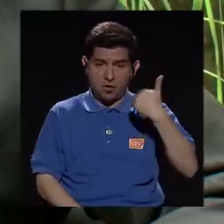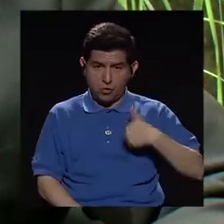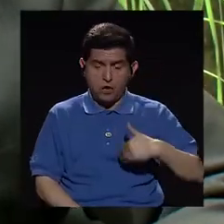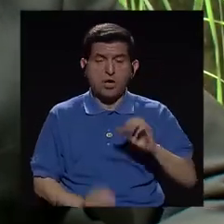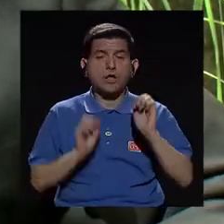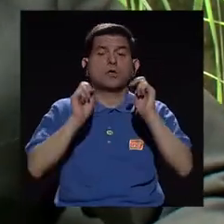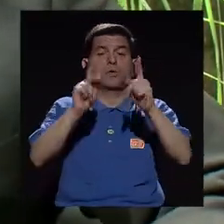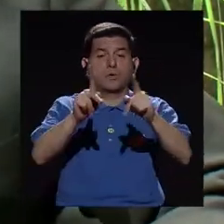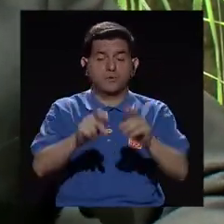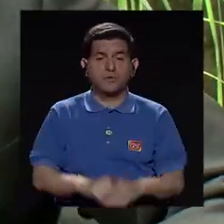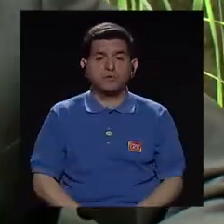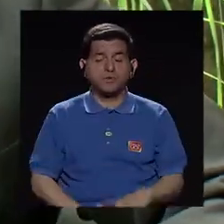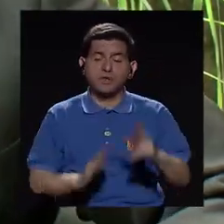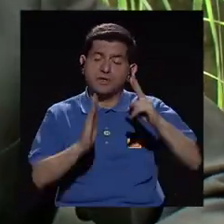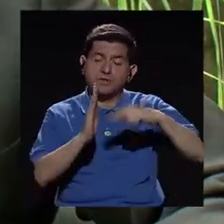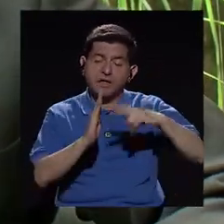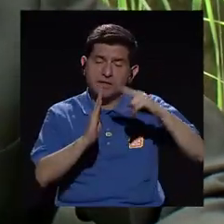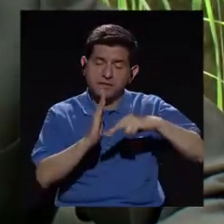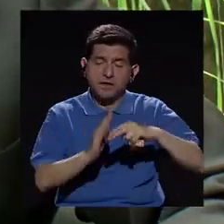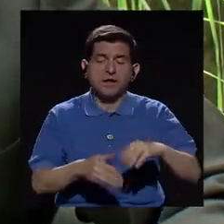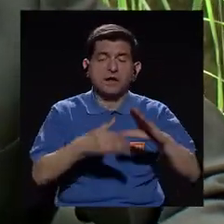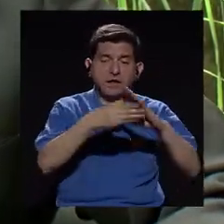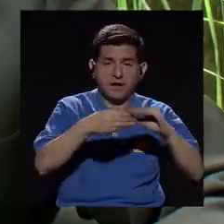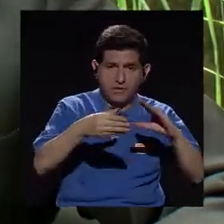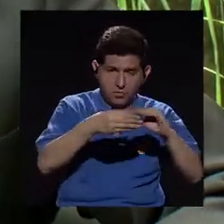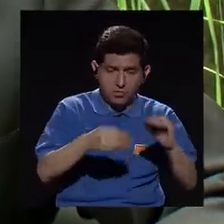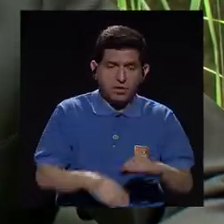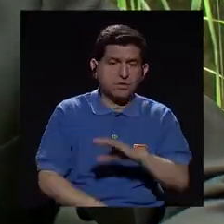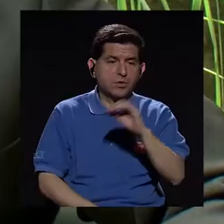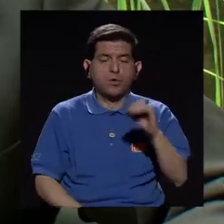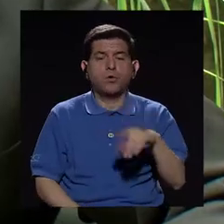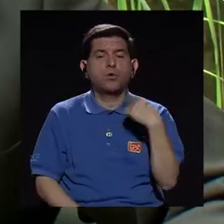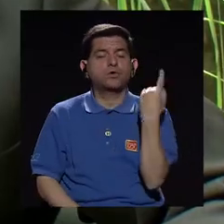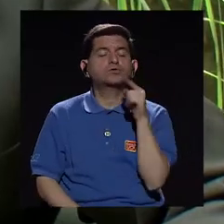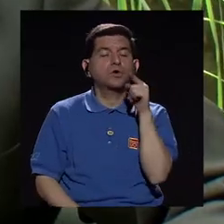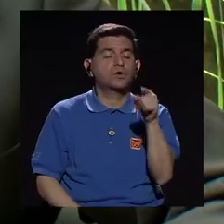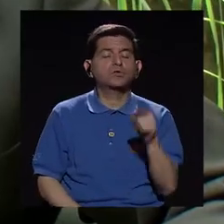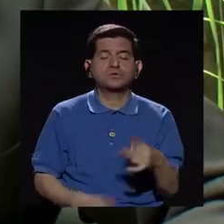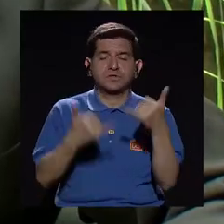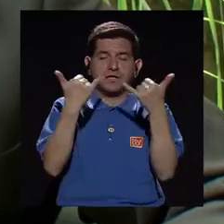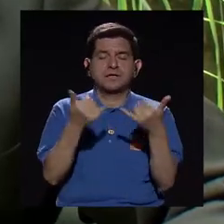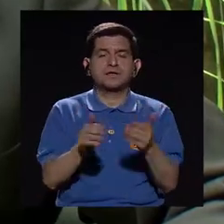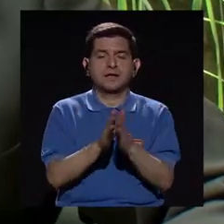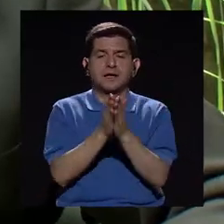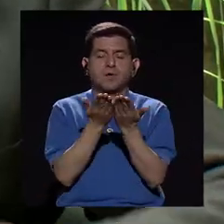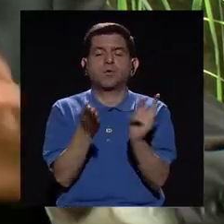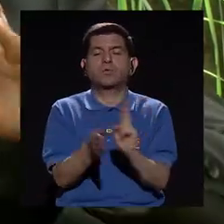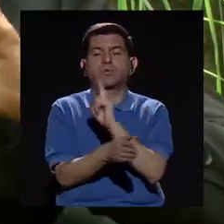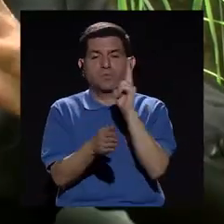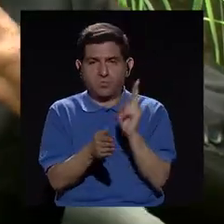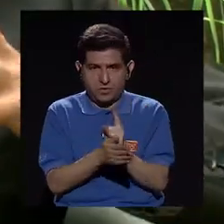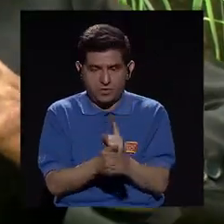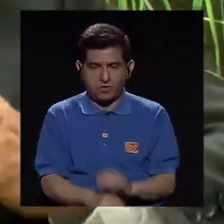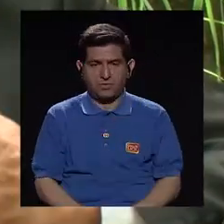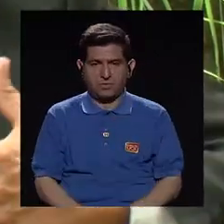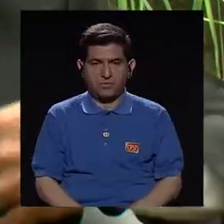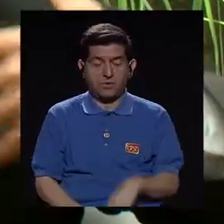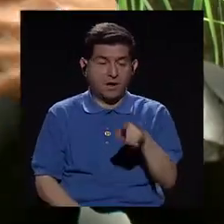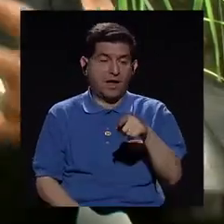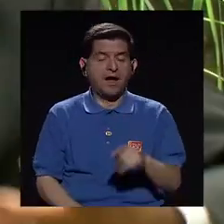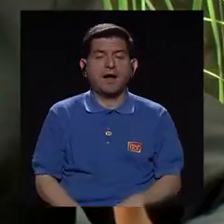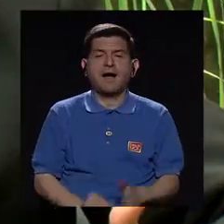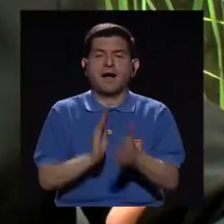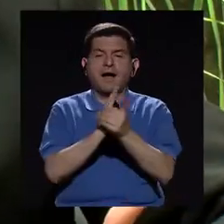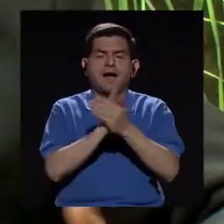esa posibilidad de que se les lea el cuento como dejarlos solos con el libro. Y entonces esa capacidad